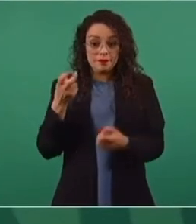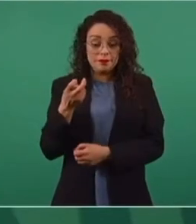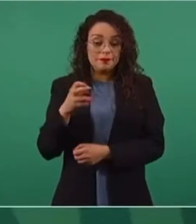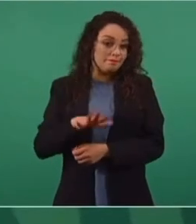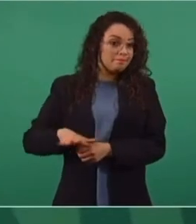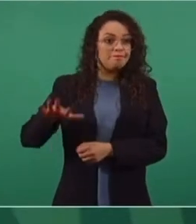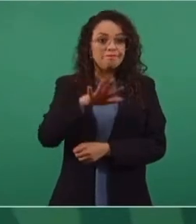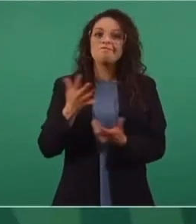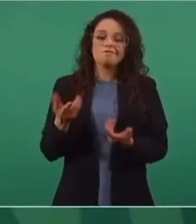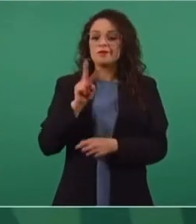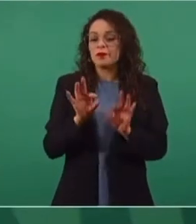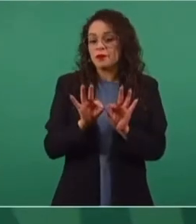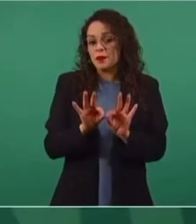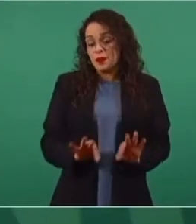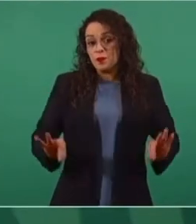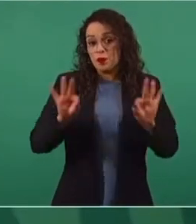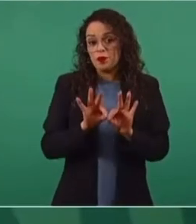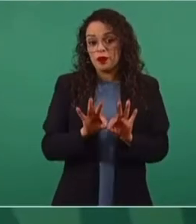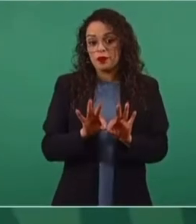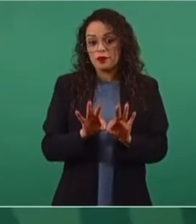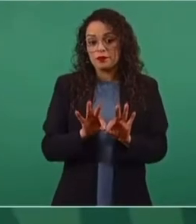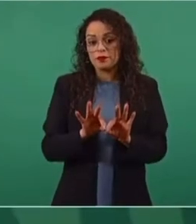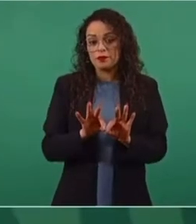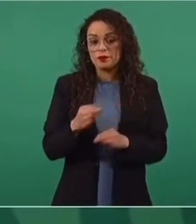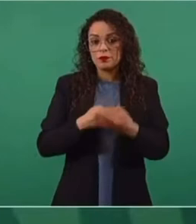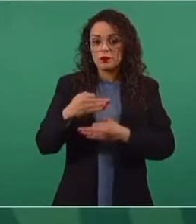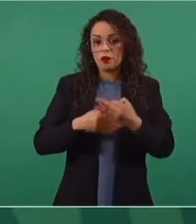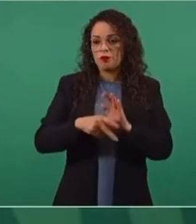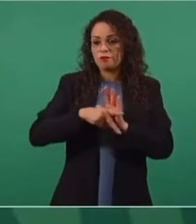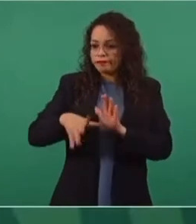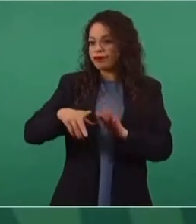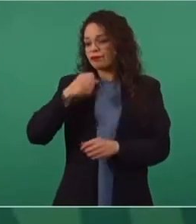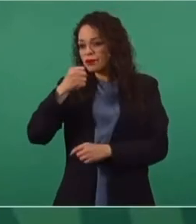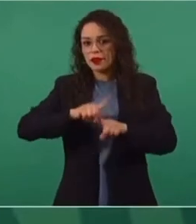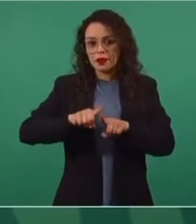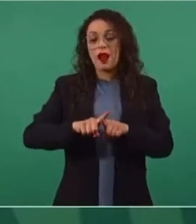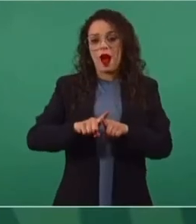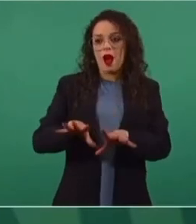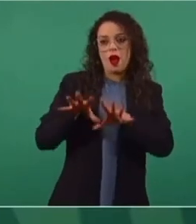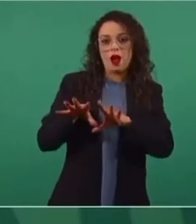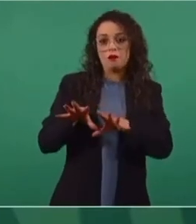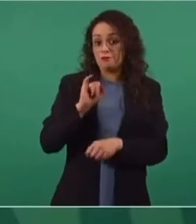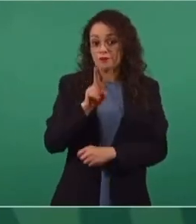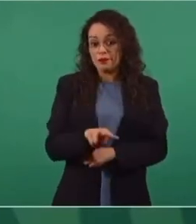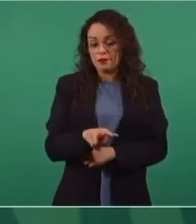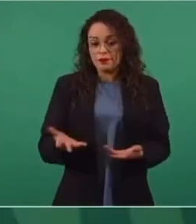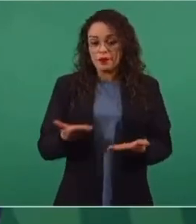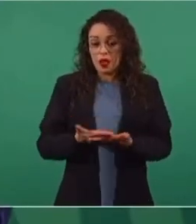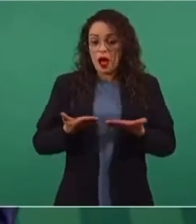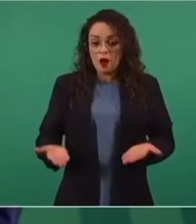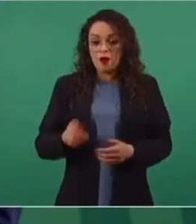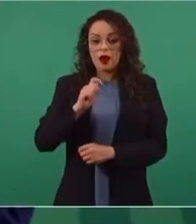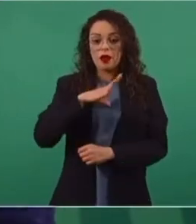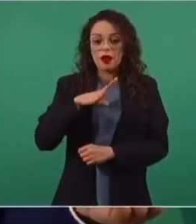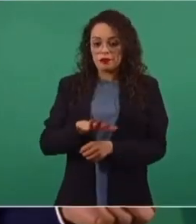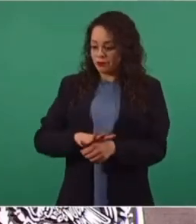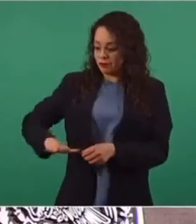papel relevante en los medios. Entonces, como hay ahora una polarización política,